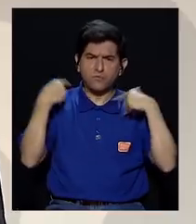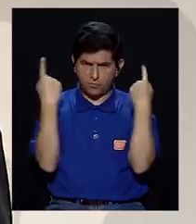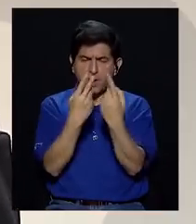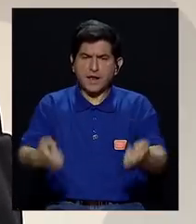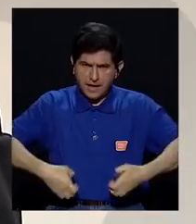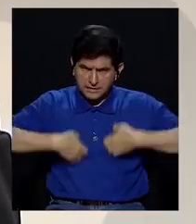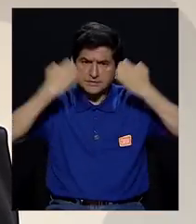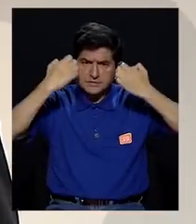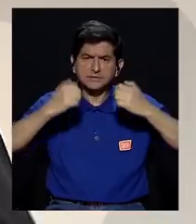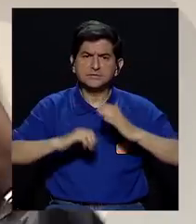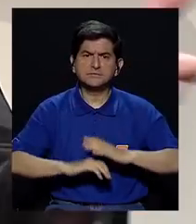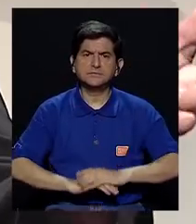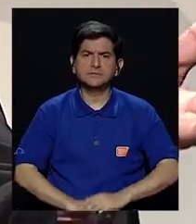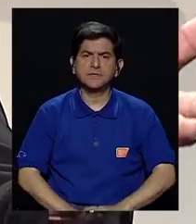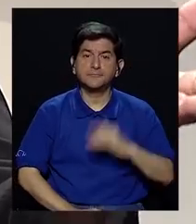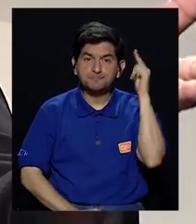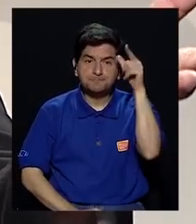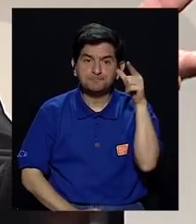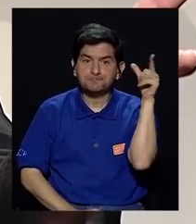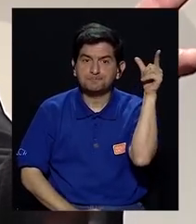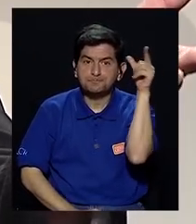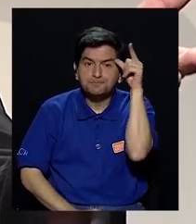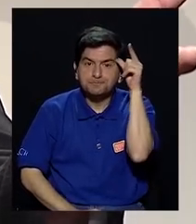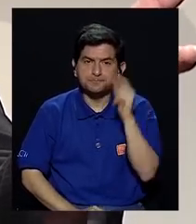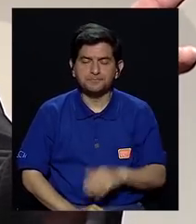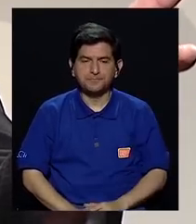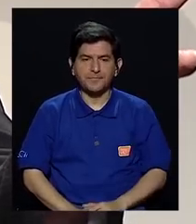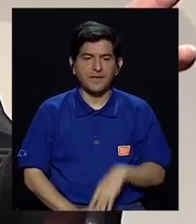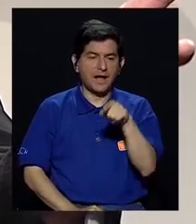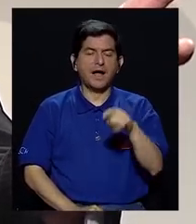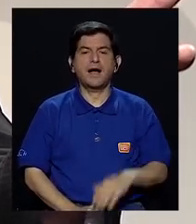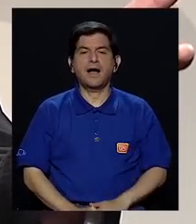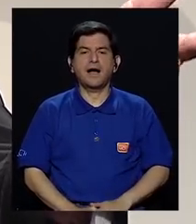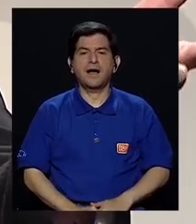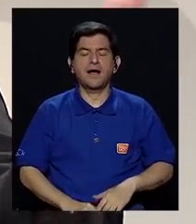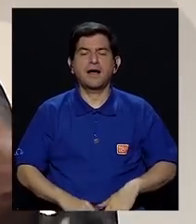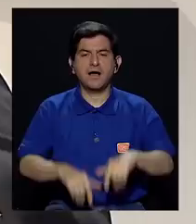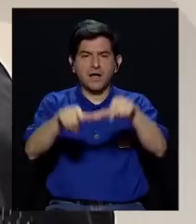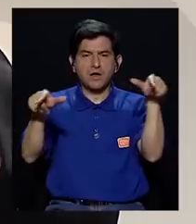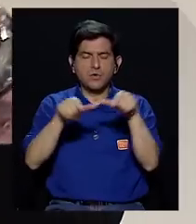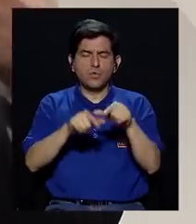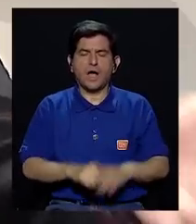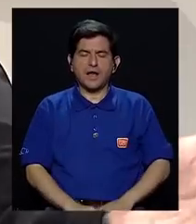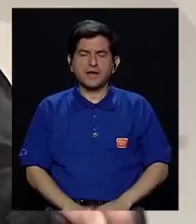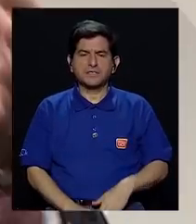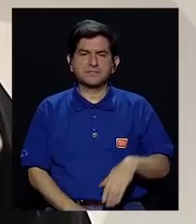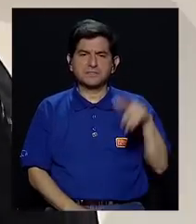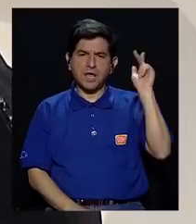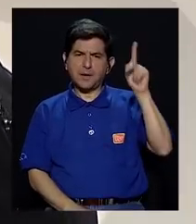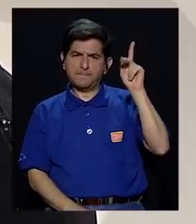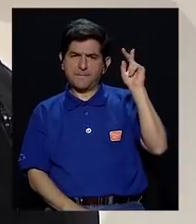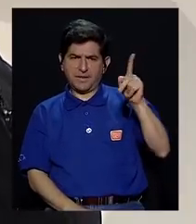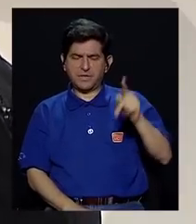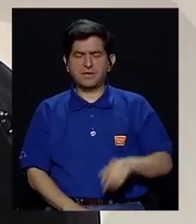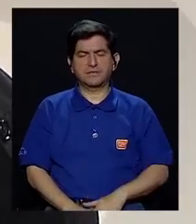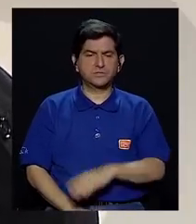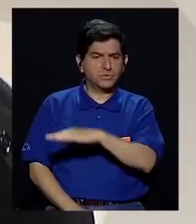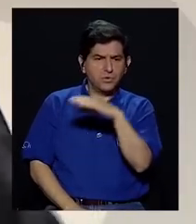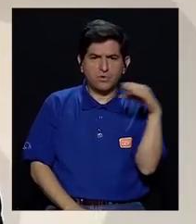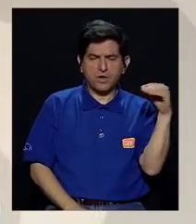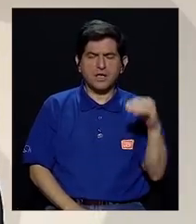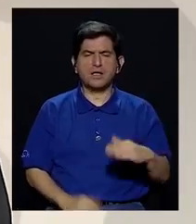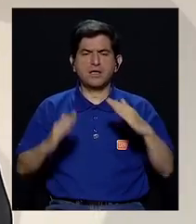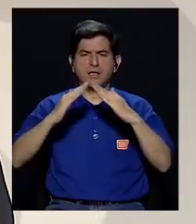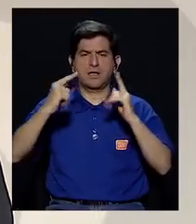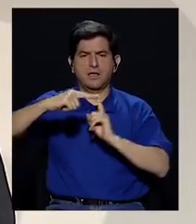políticos, porque evidentemente los púlpitos y las